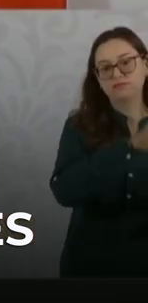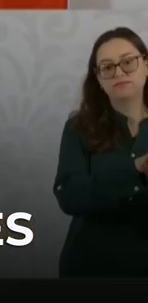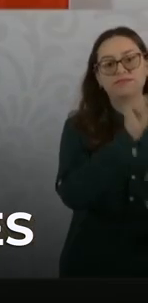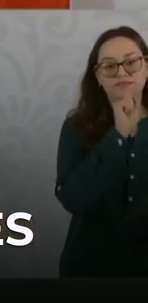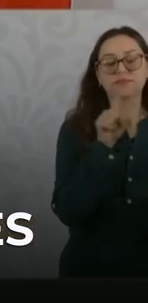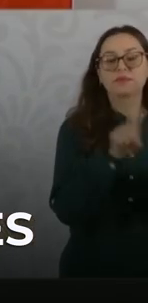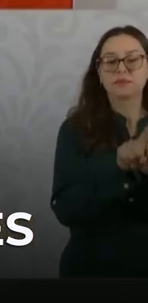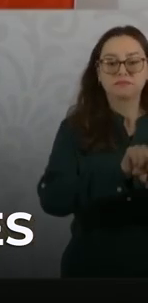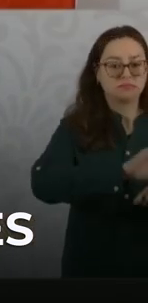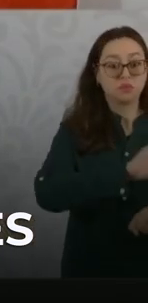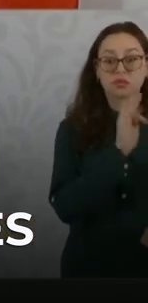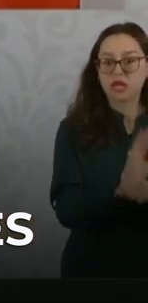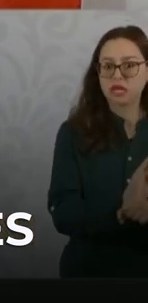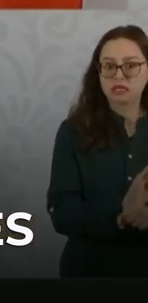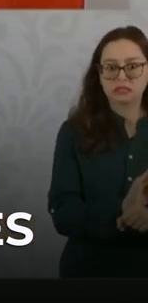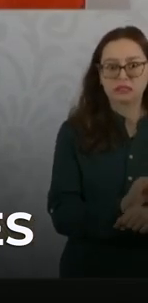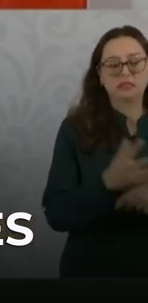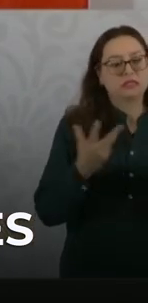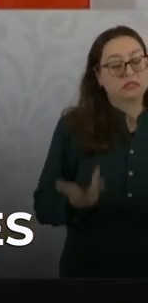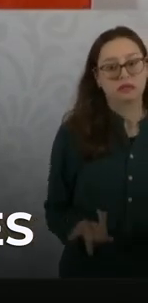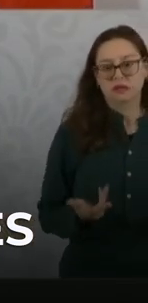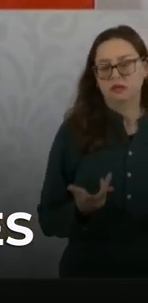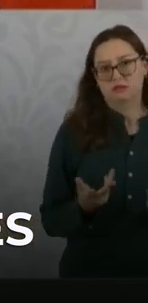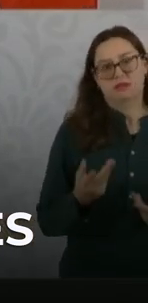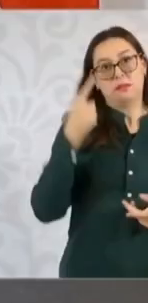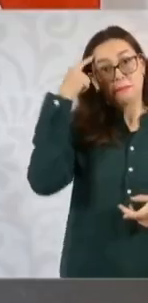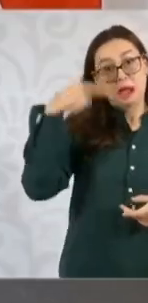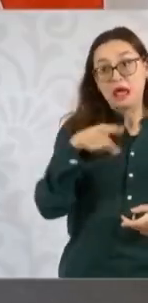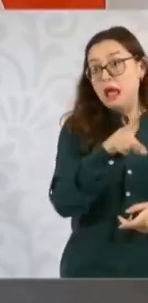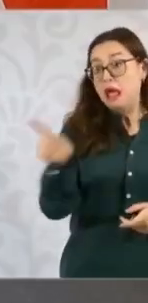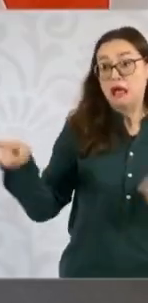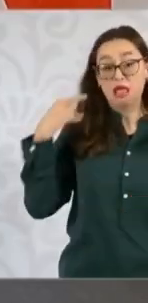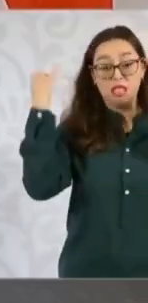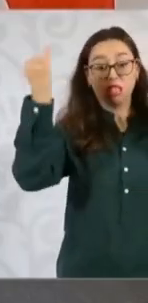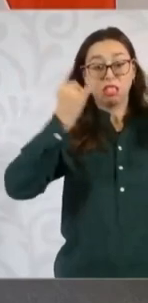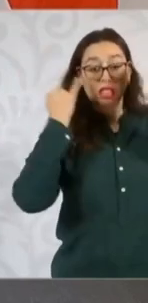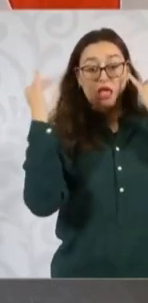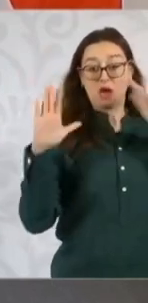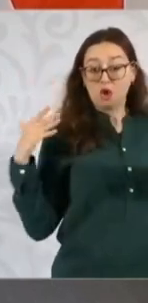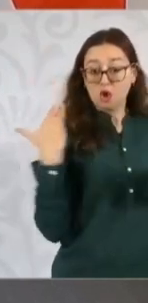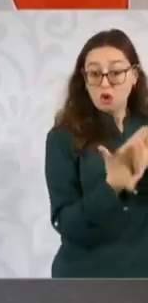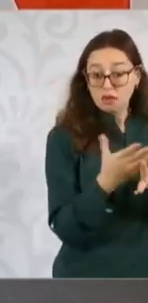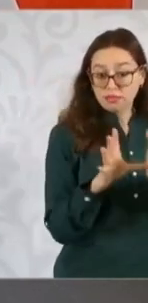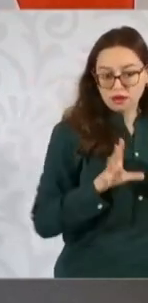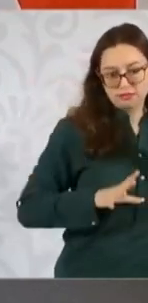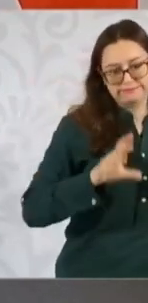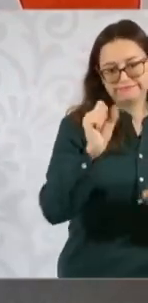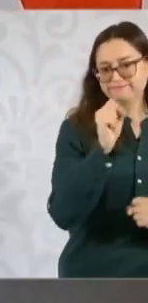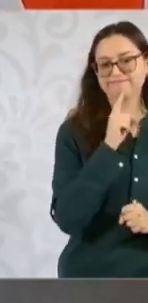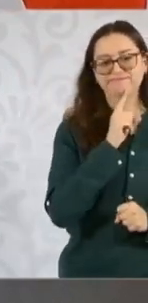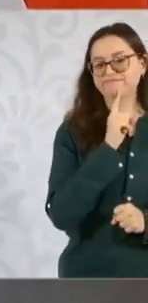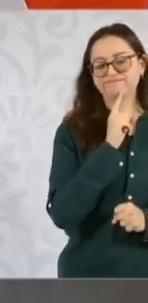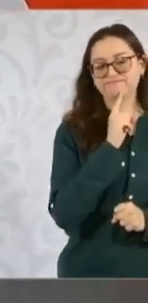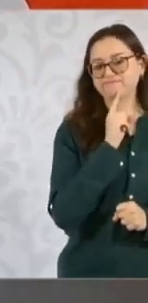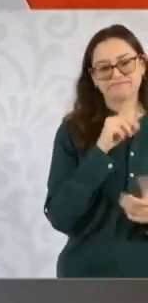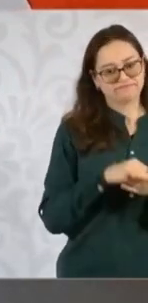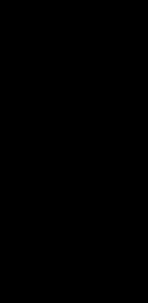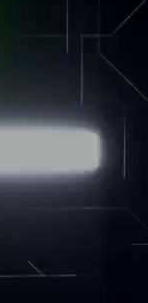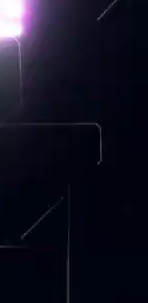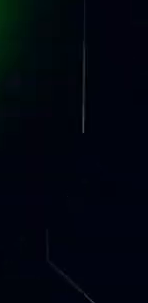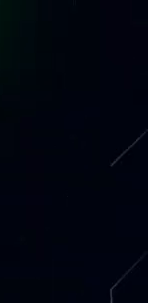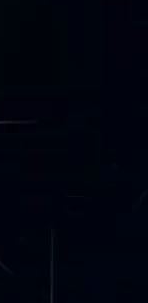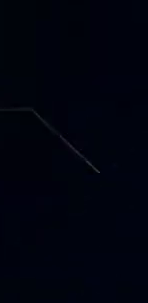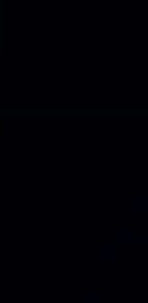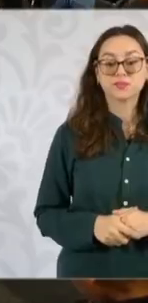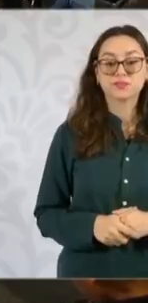para fortalecer que en efecto es improcedente el juicio de amparo en el caso de reformas constitucionales.